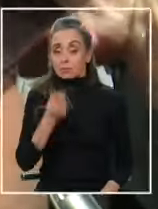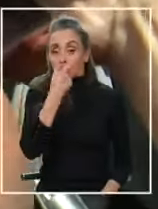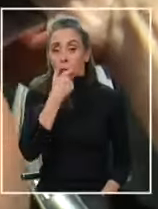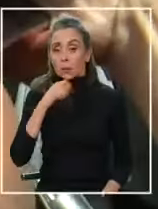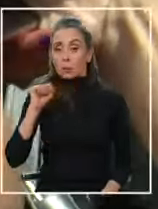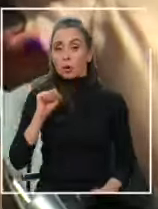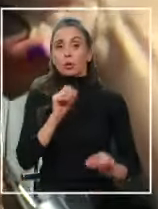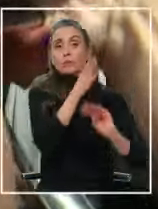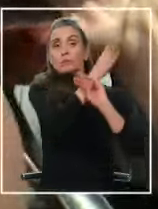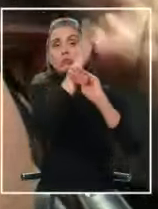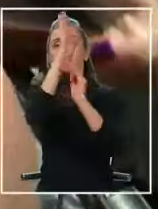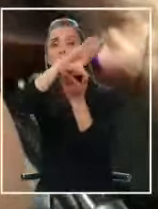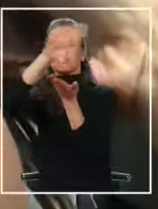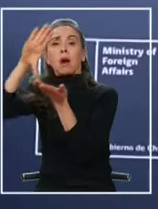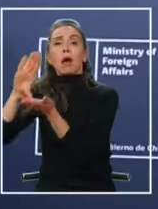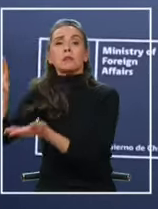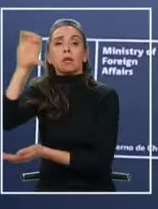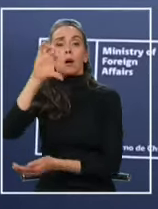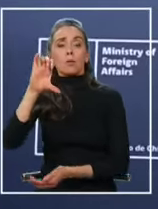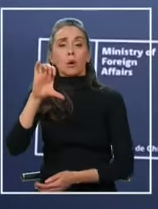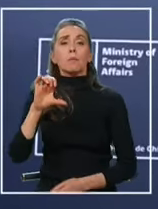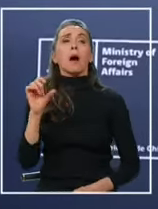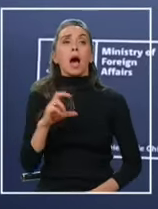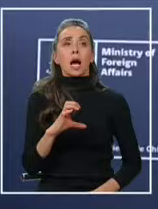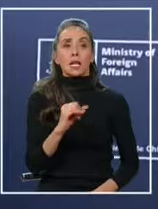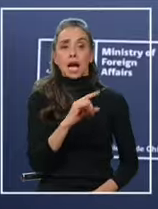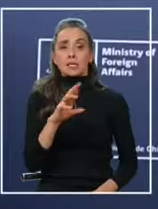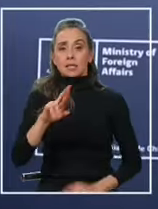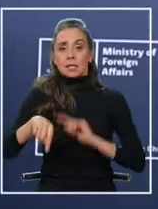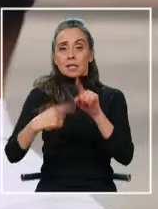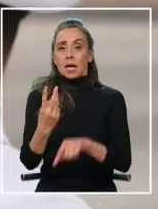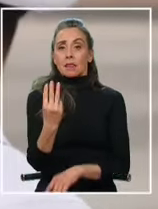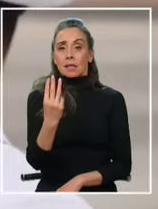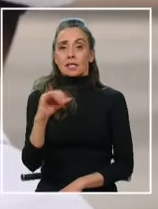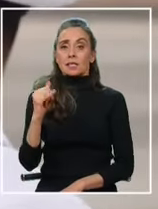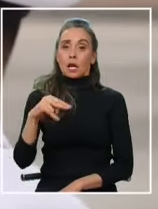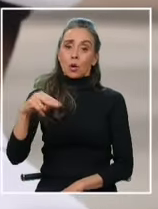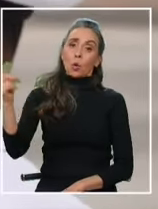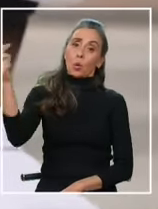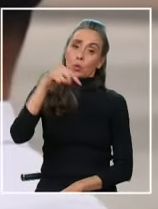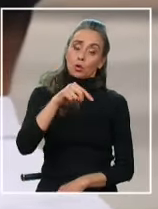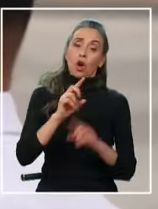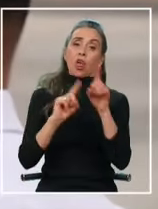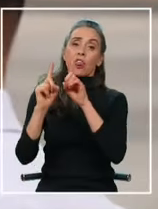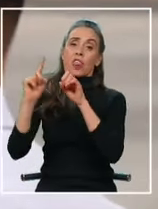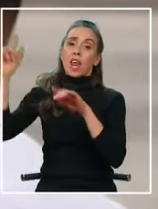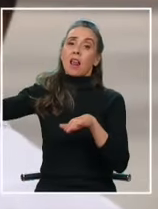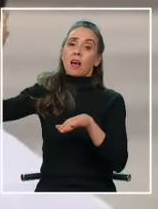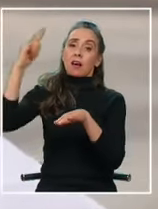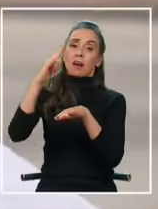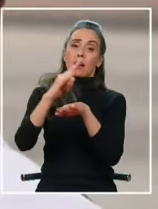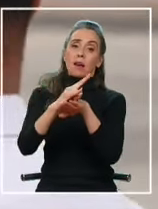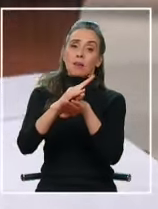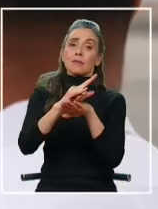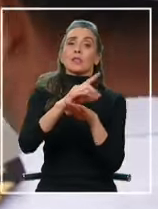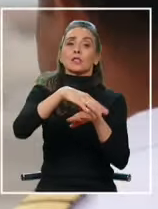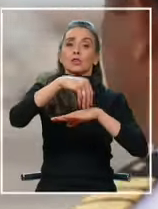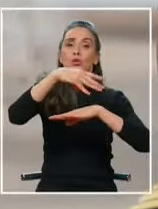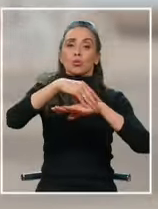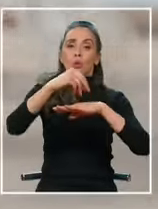Boric está de gira por Europa y el canciller se incorporará el 13 de junio cuando la delegación arrive en Suecia